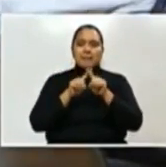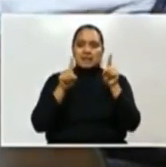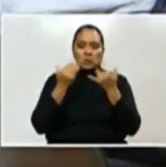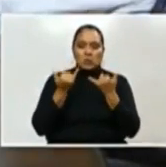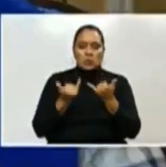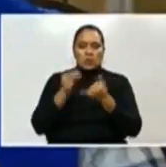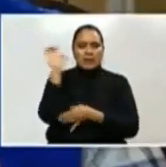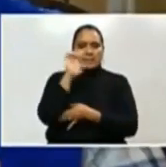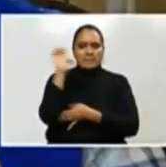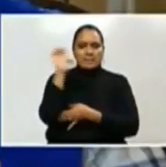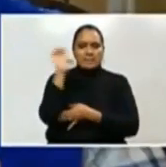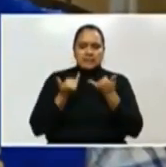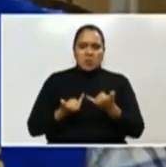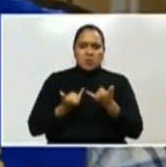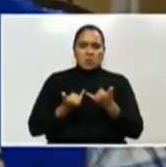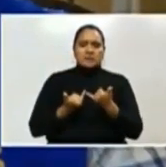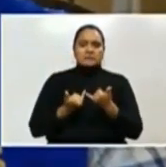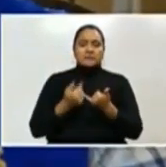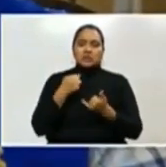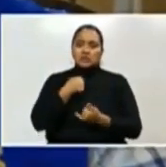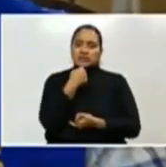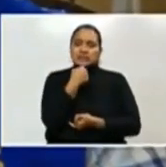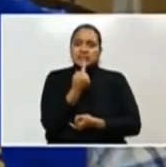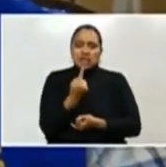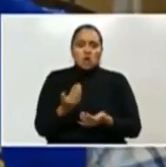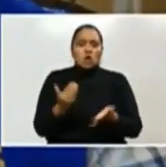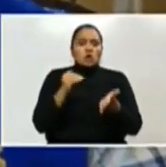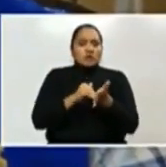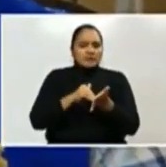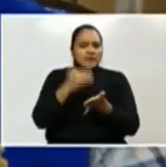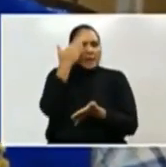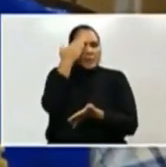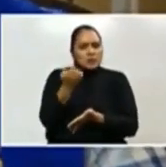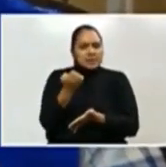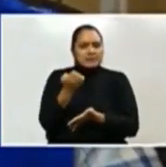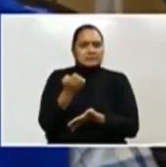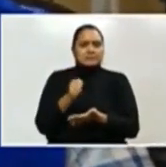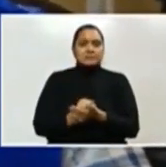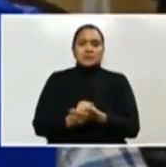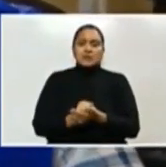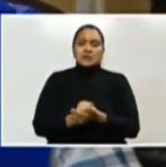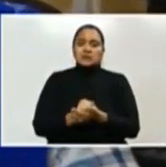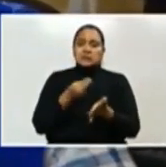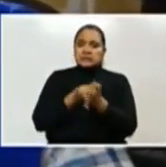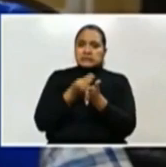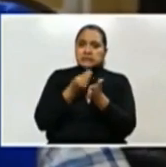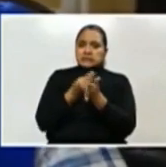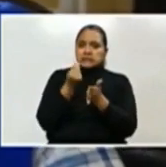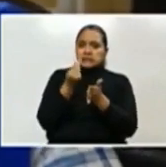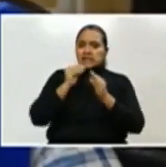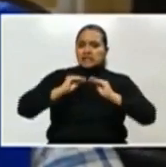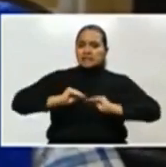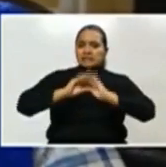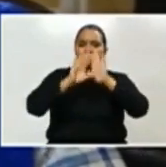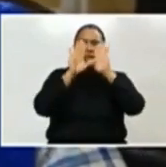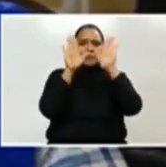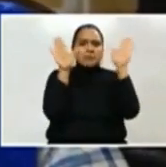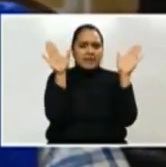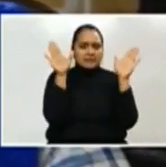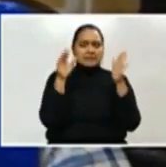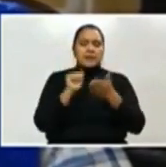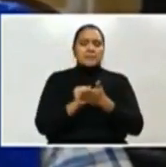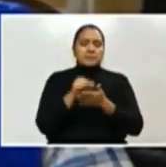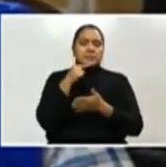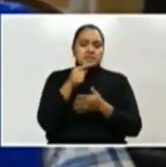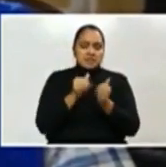emergencia se ha hecho sacrificio. Y lo recalculo y lo vuelvo a repetir porque la condicionalidad en temas de transparencia y neutralidad y